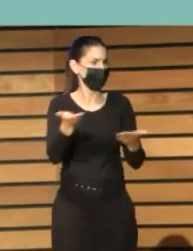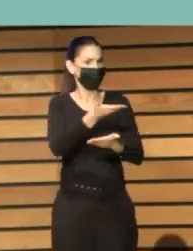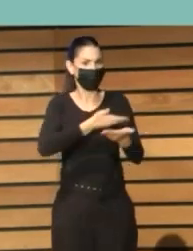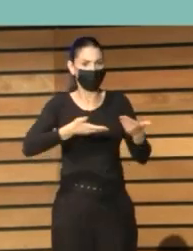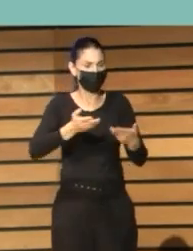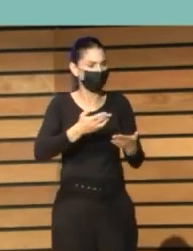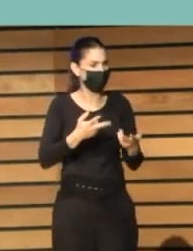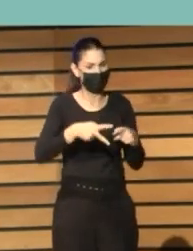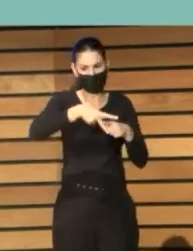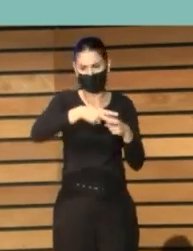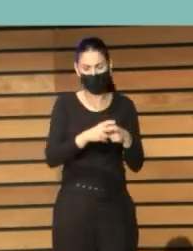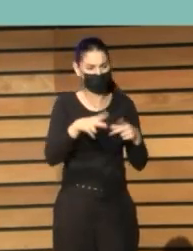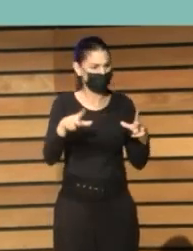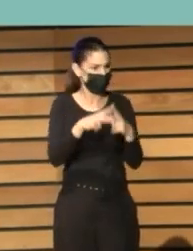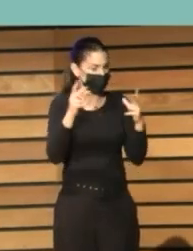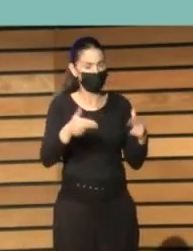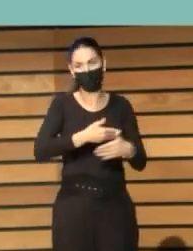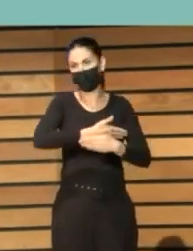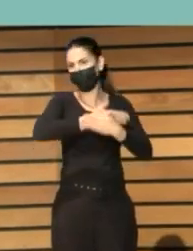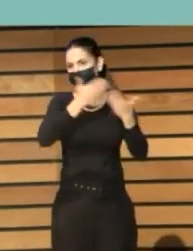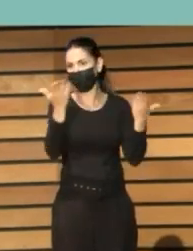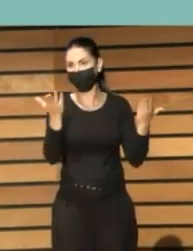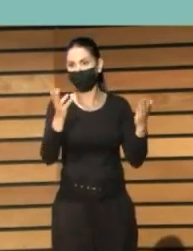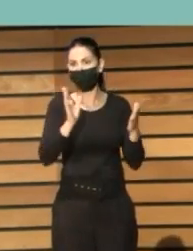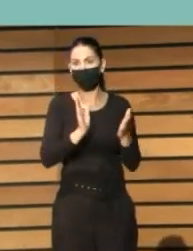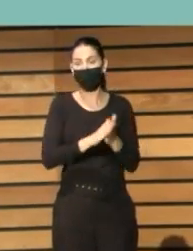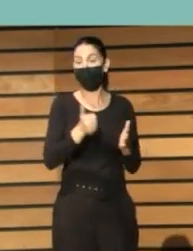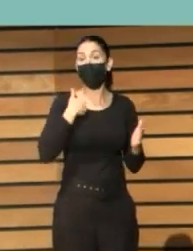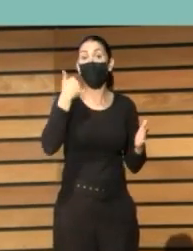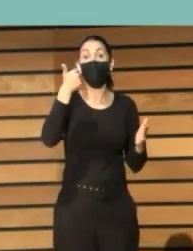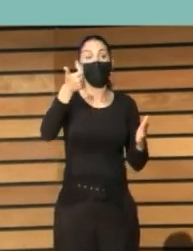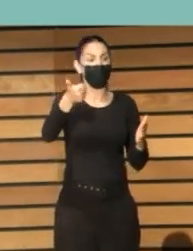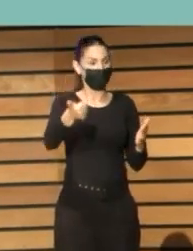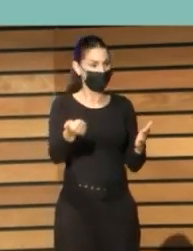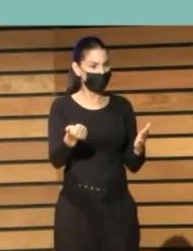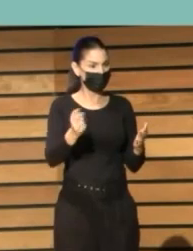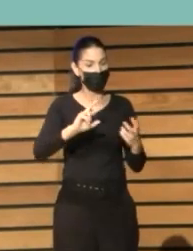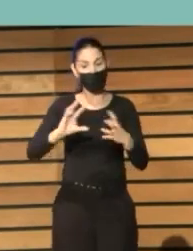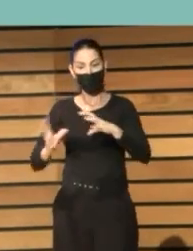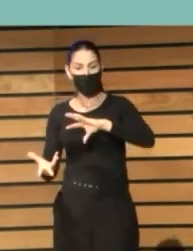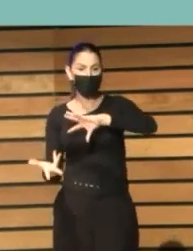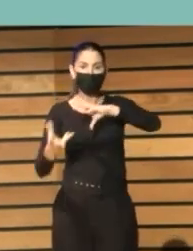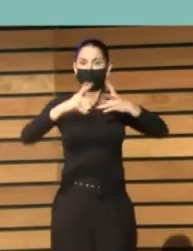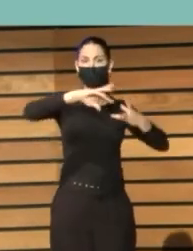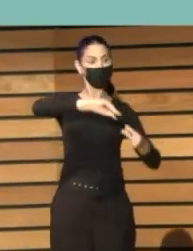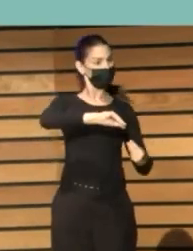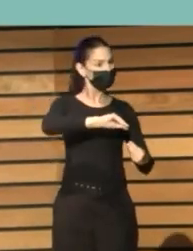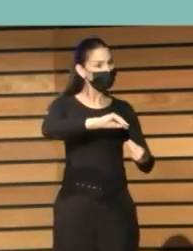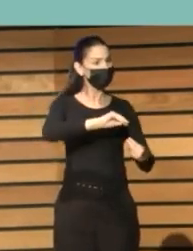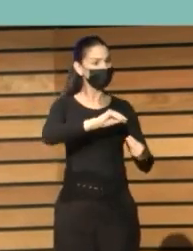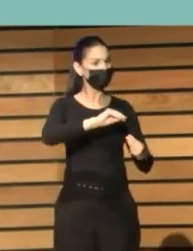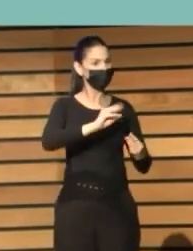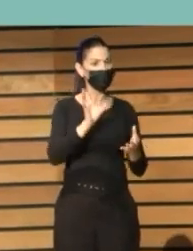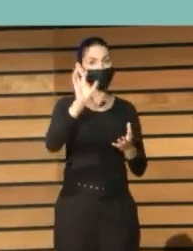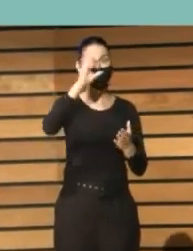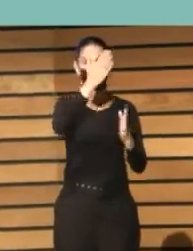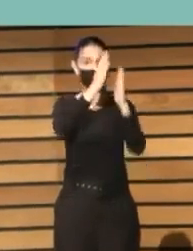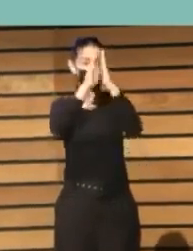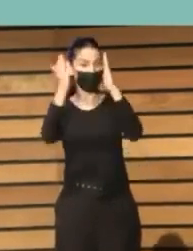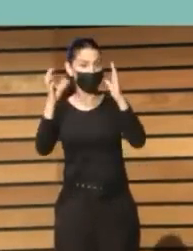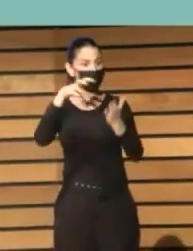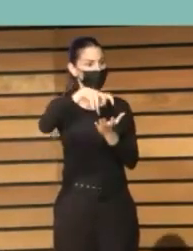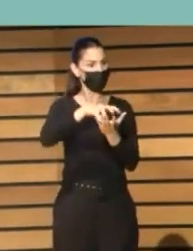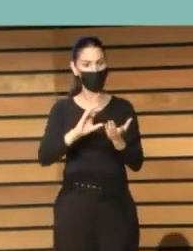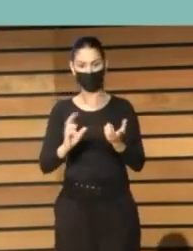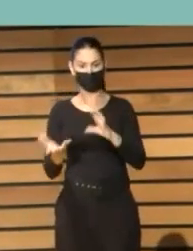etcétera. Es decir, es como una oportunidad para renovar los espacios y la dotación tecnológica de seguridad, conectividad de las